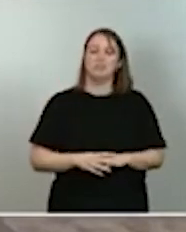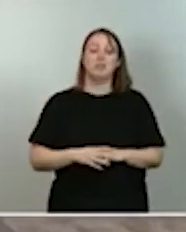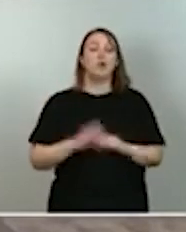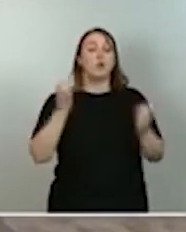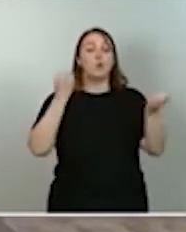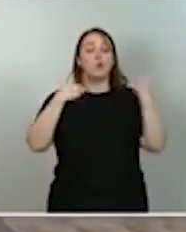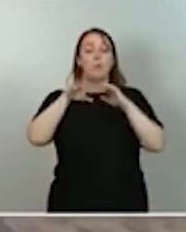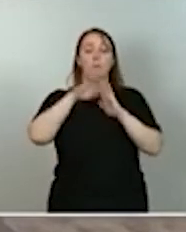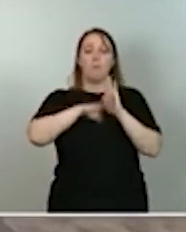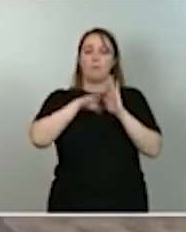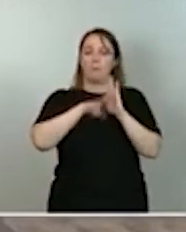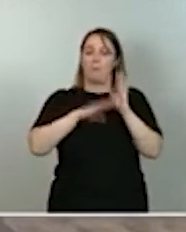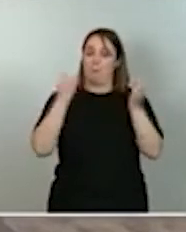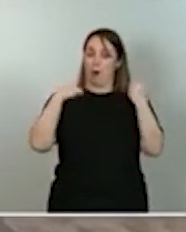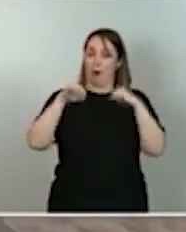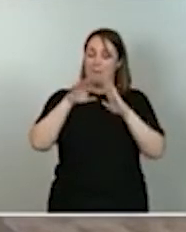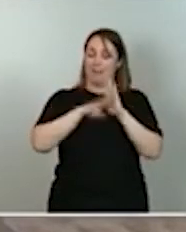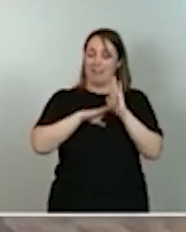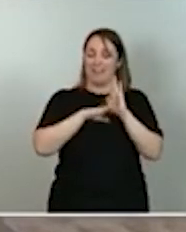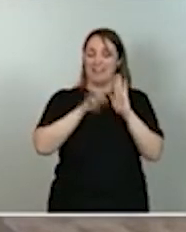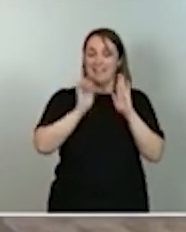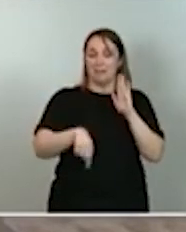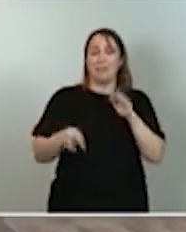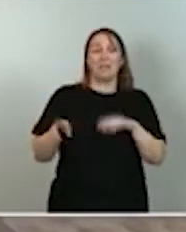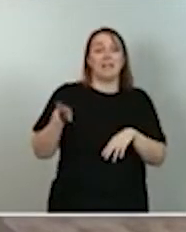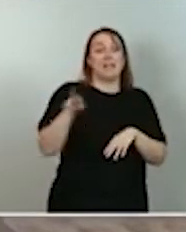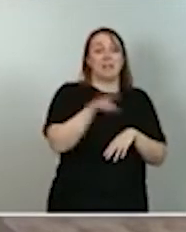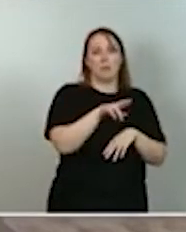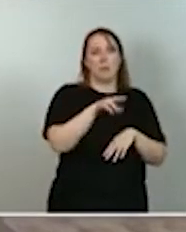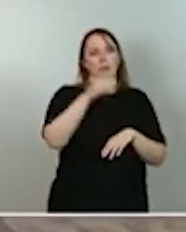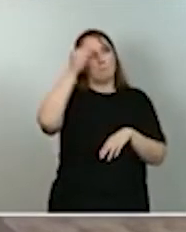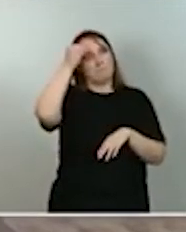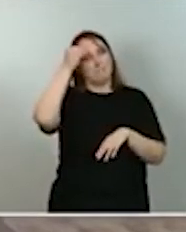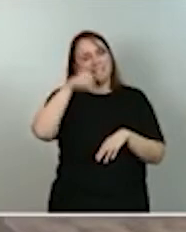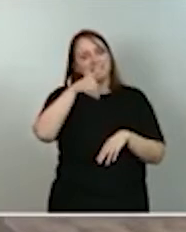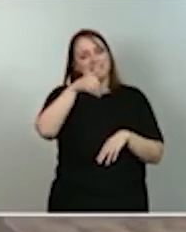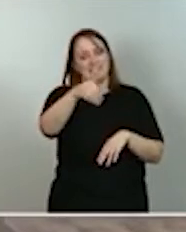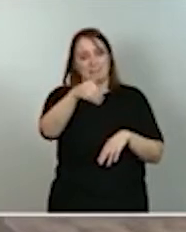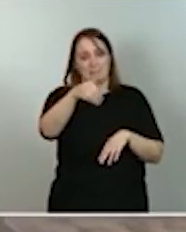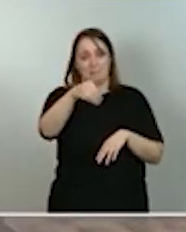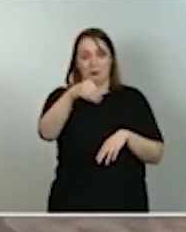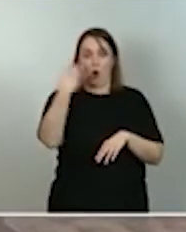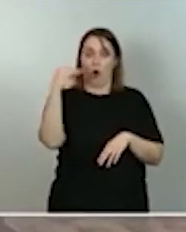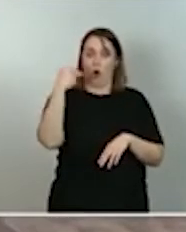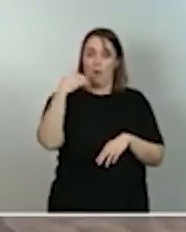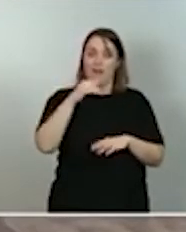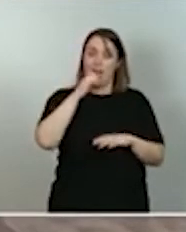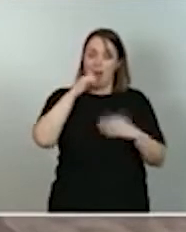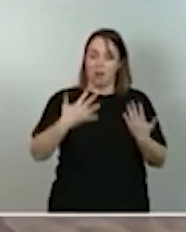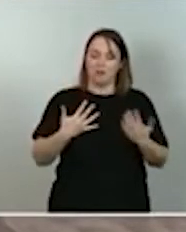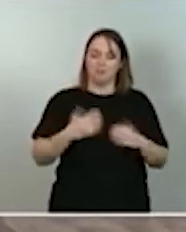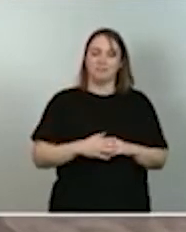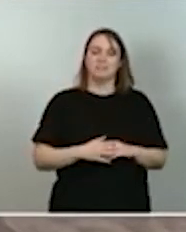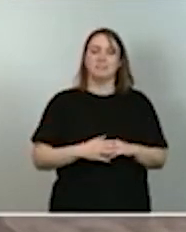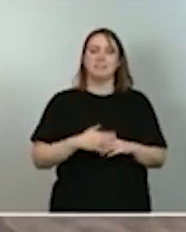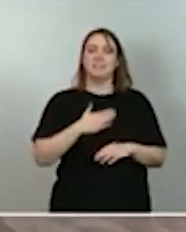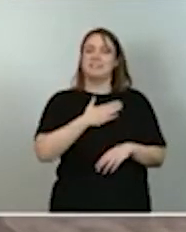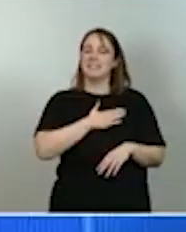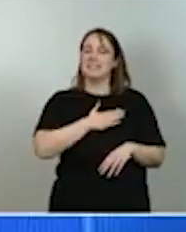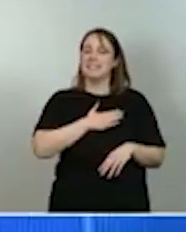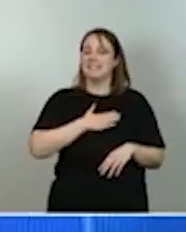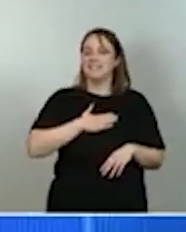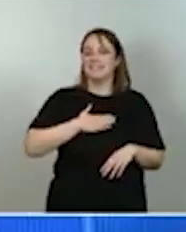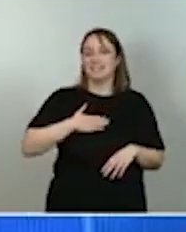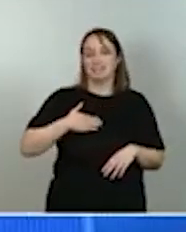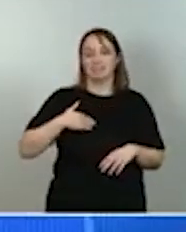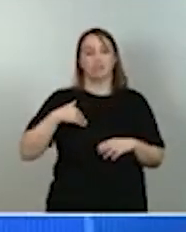maestras del plan de recuperación pensando en la próxima generación de europeos, han querido destacar que debe tratarse de un